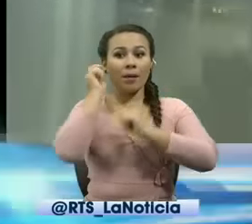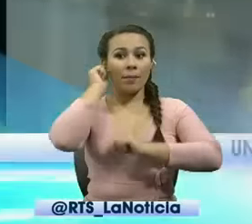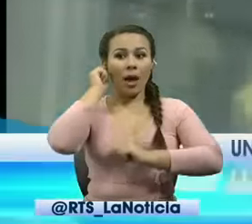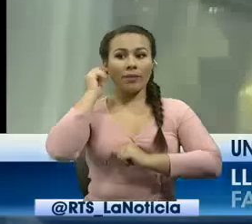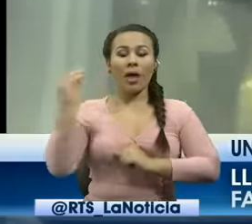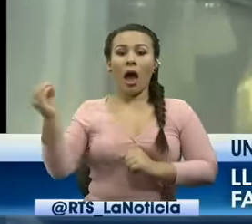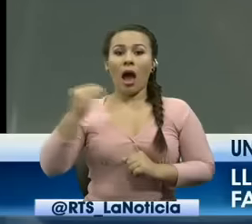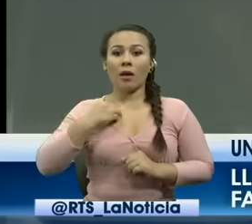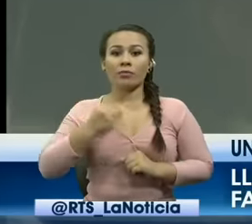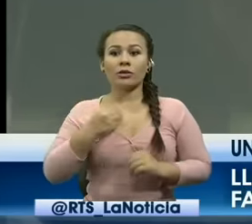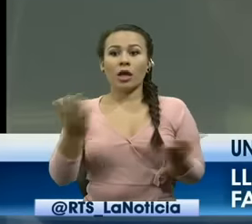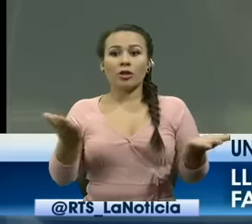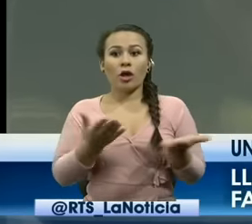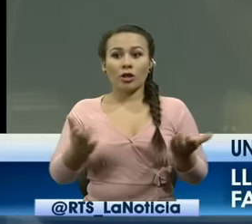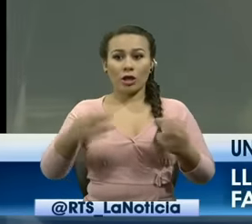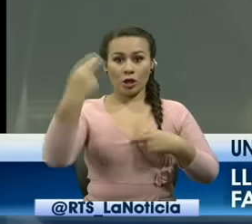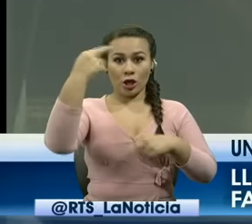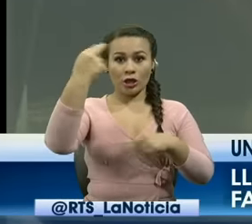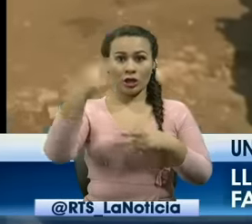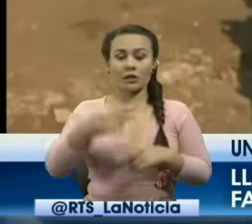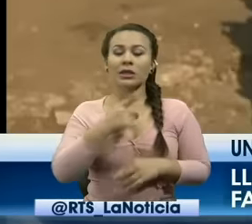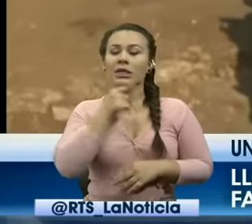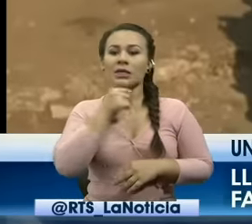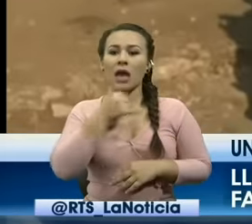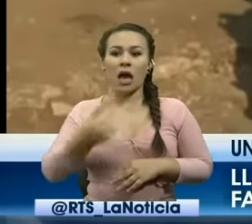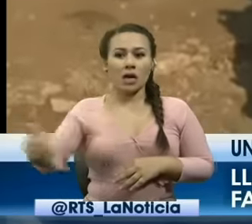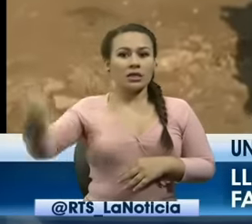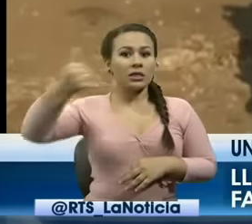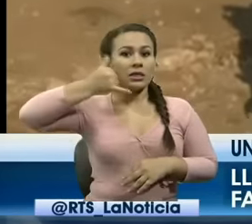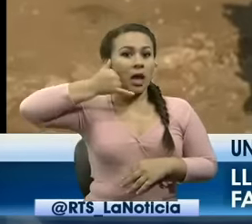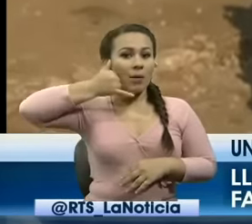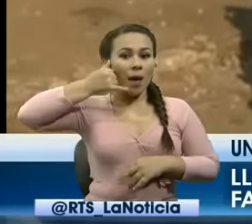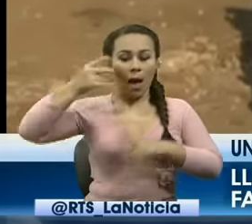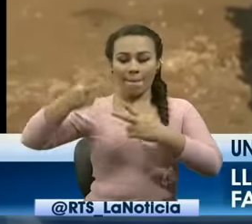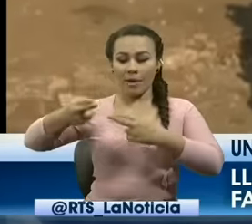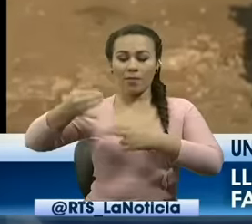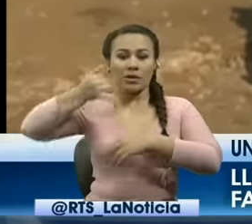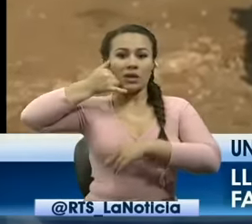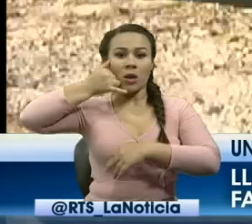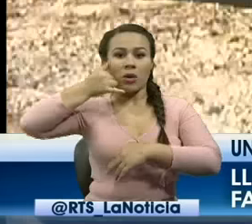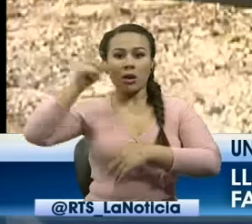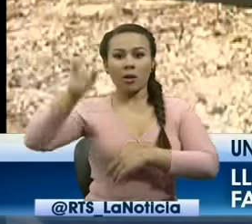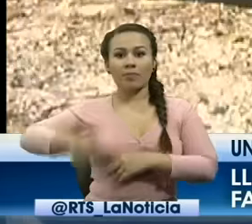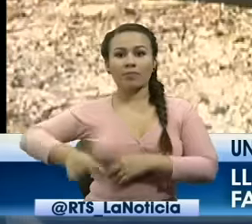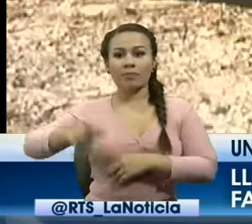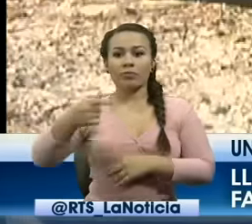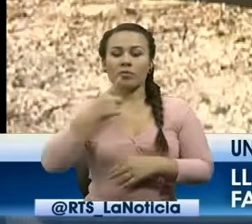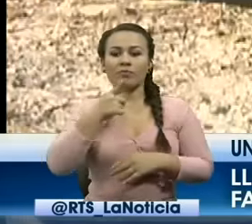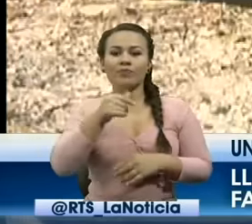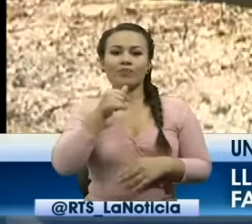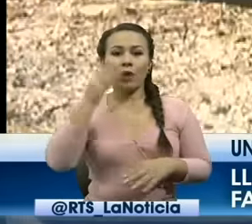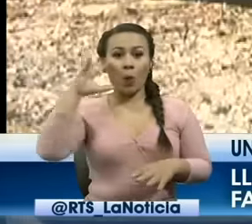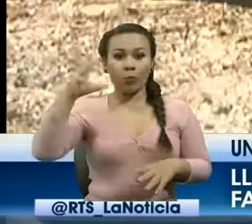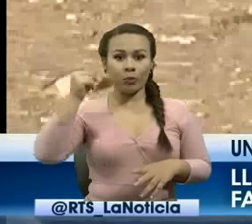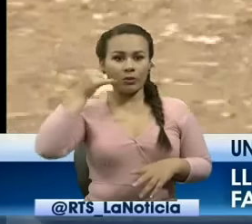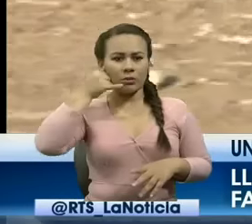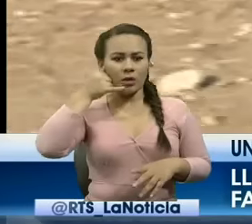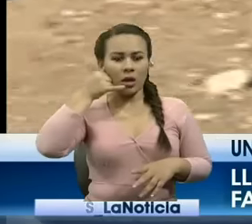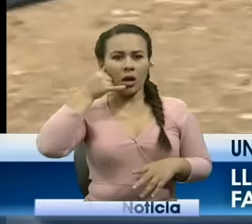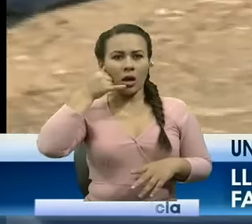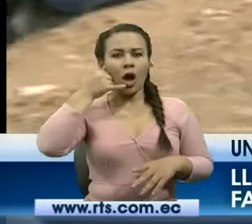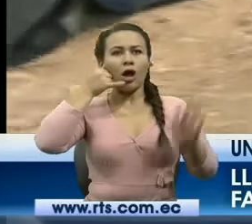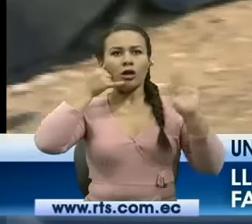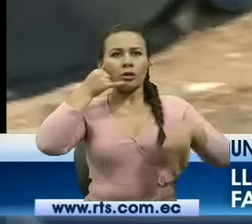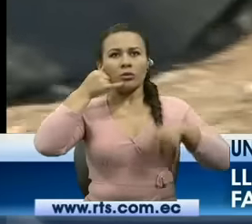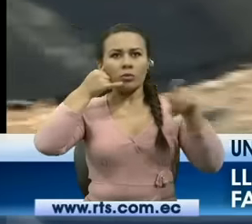enteró de su muerte gracias a una llamada que recibió desde el mismo teléfono del fallecido pero cuando llegaron al sitio no